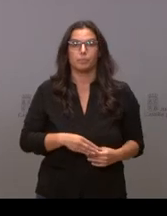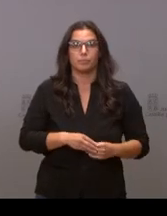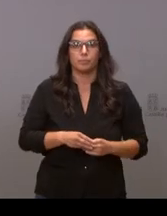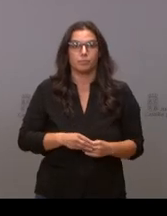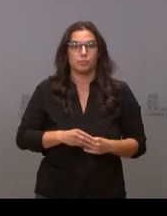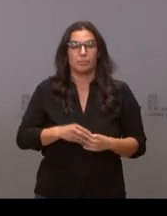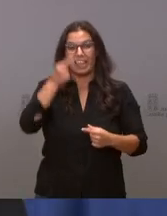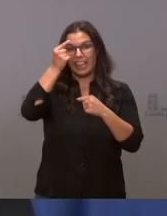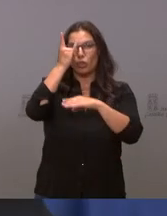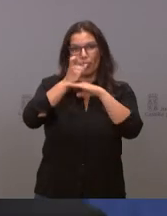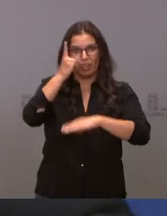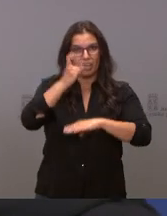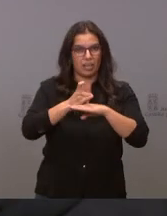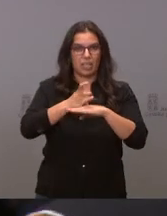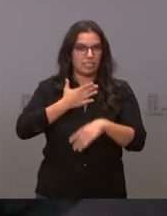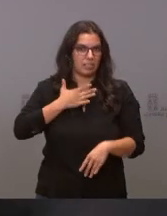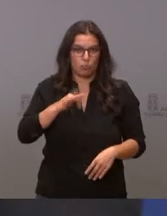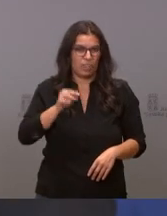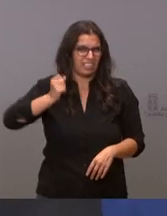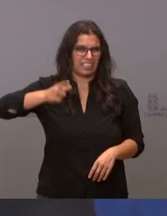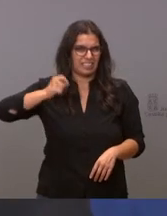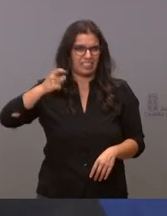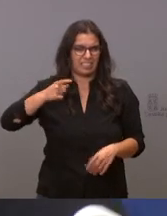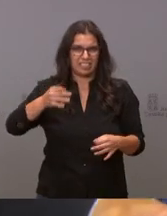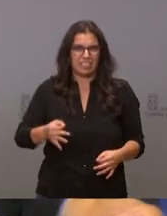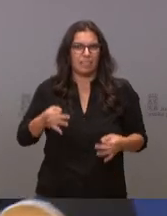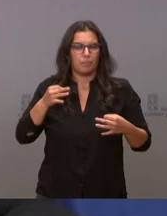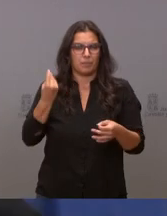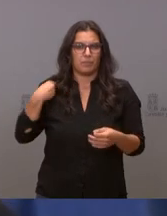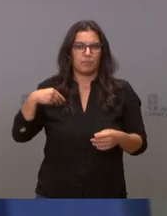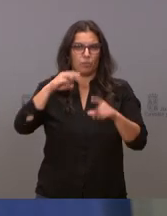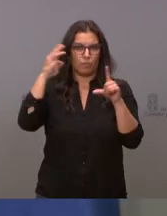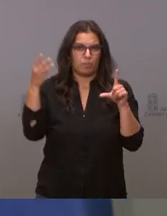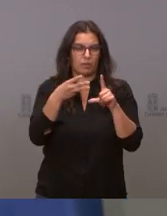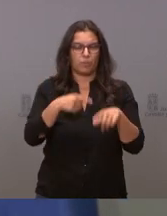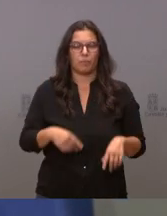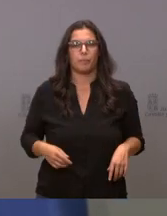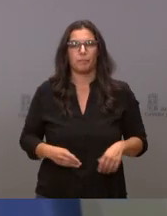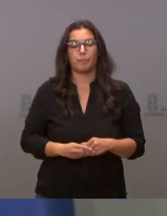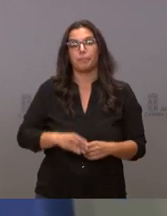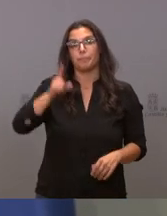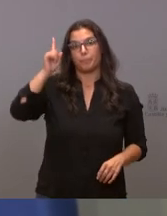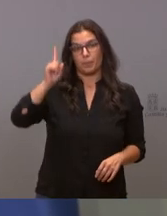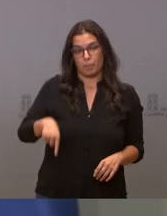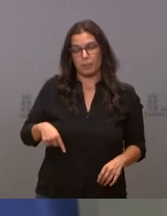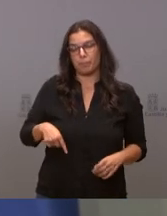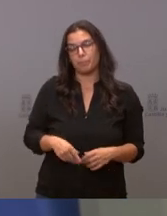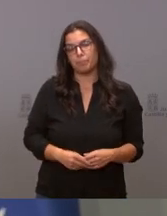conjunto de datos como es habitual en nuestra página. También tengo que decirles